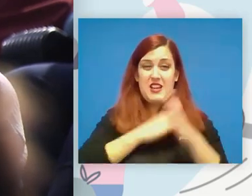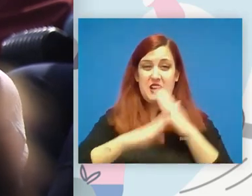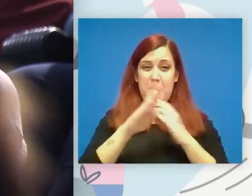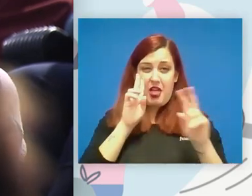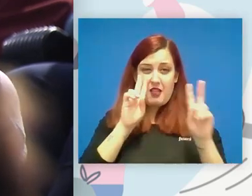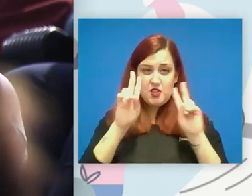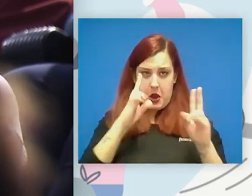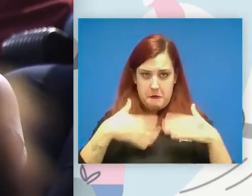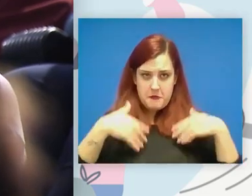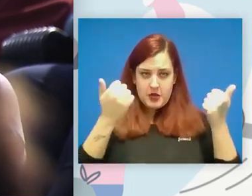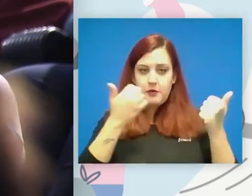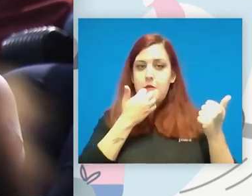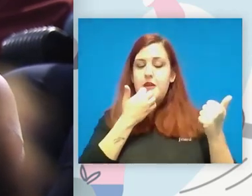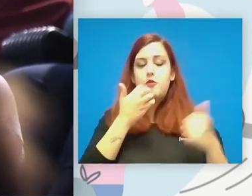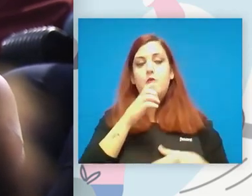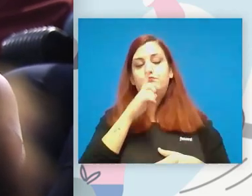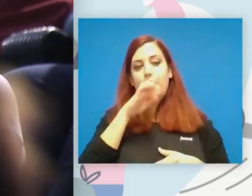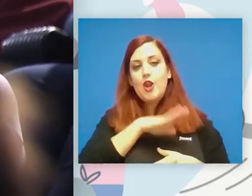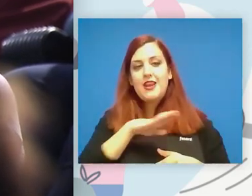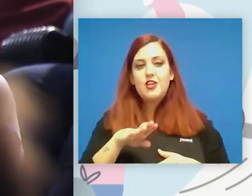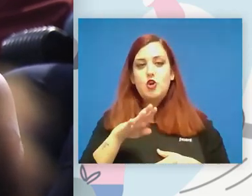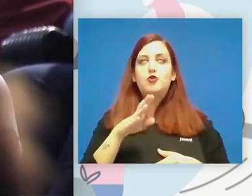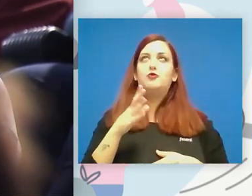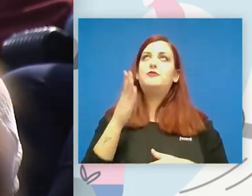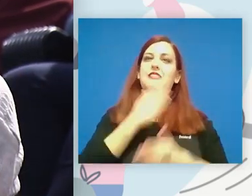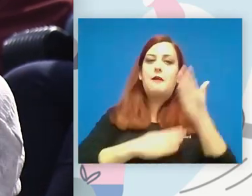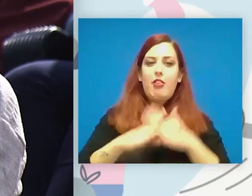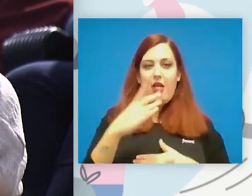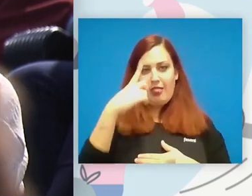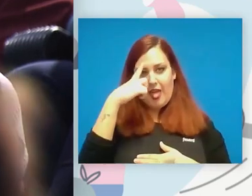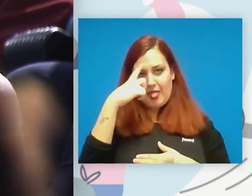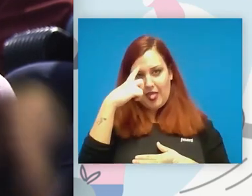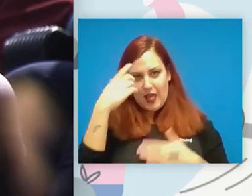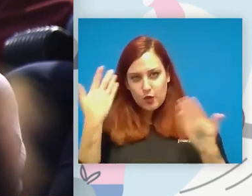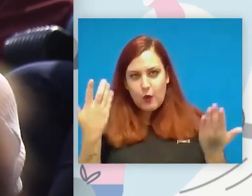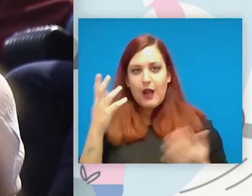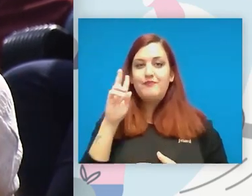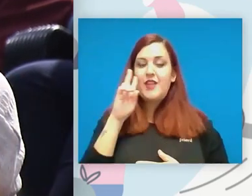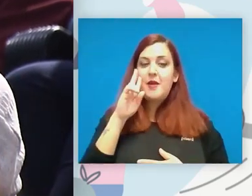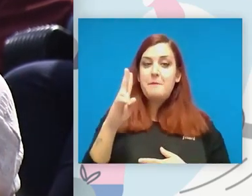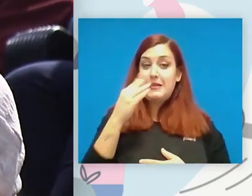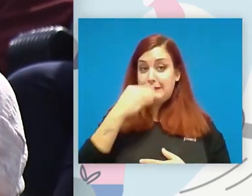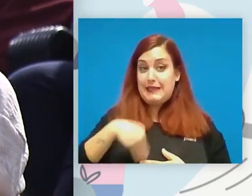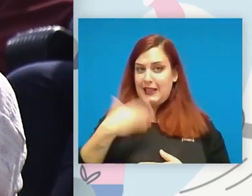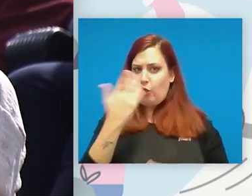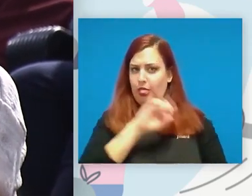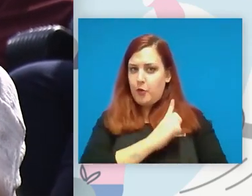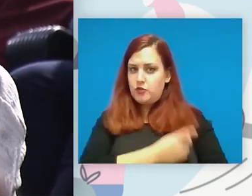pero te llegan los chiquitos a lo mejor con discapacidad intelectual empiezas a encontrar talentos deportivos y entonces